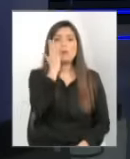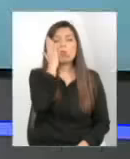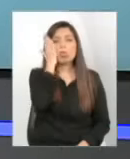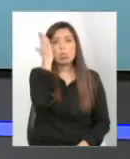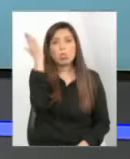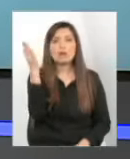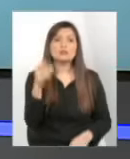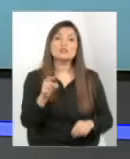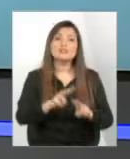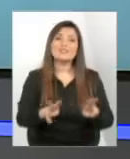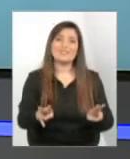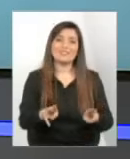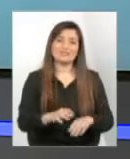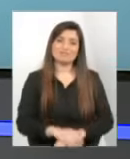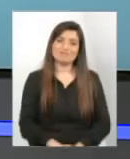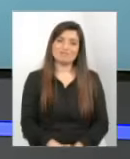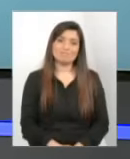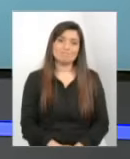tranquilitos